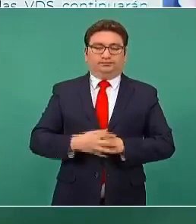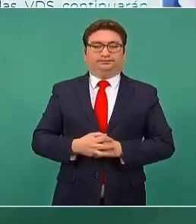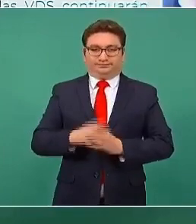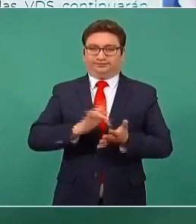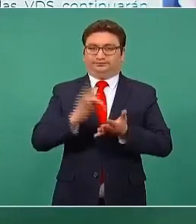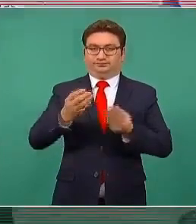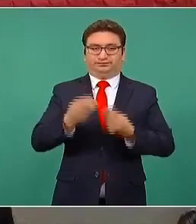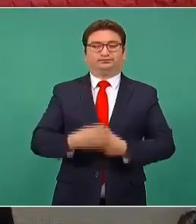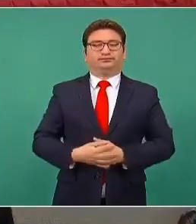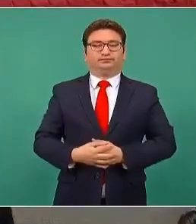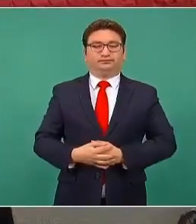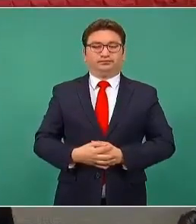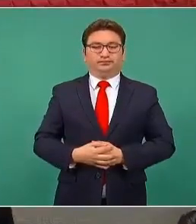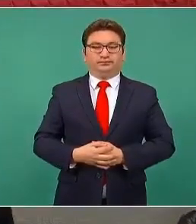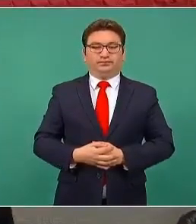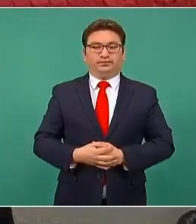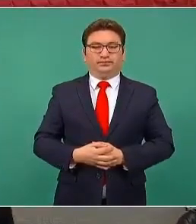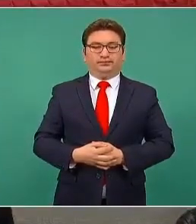Muchas gracias.